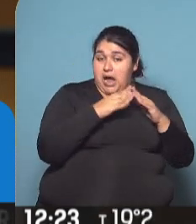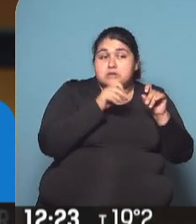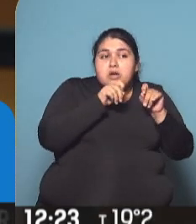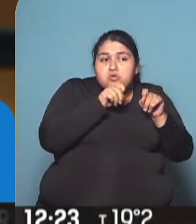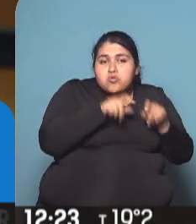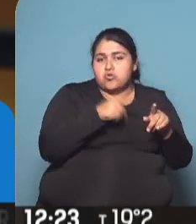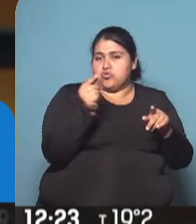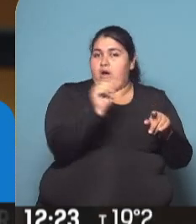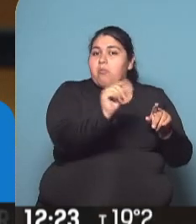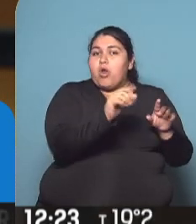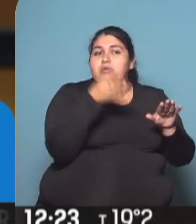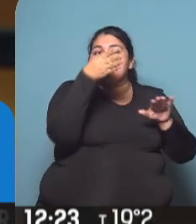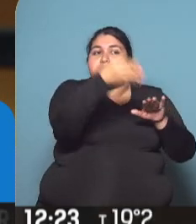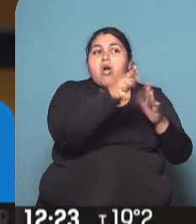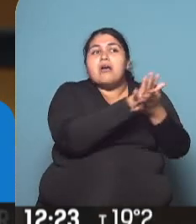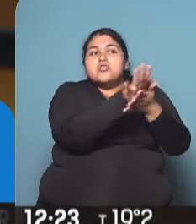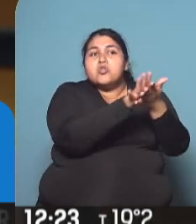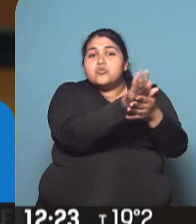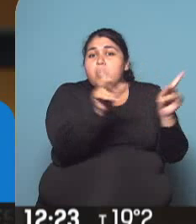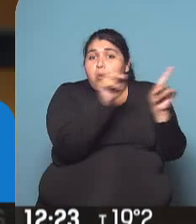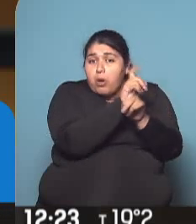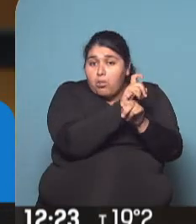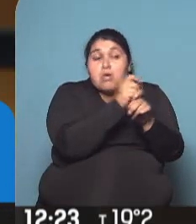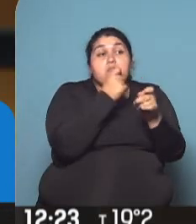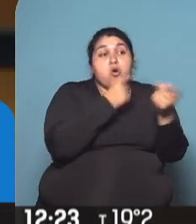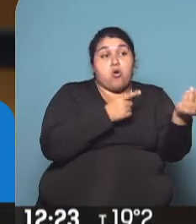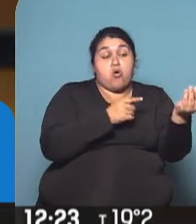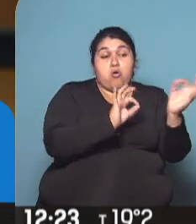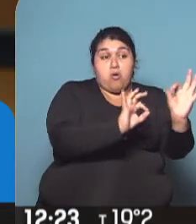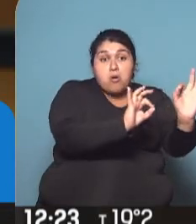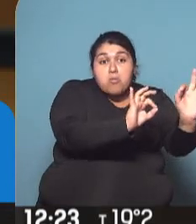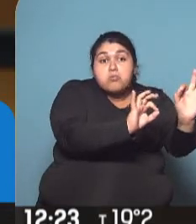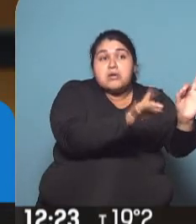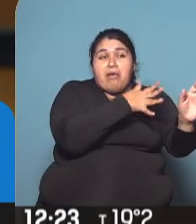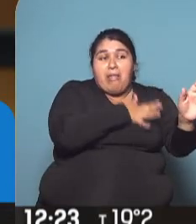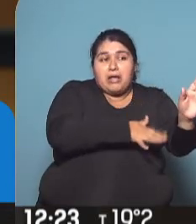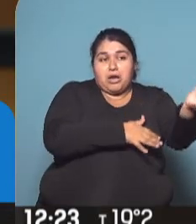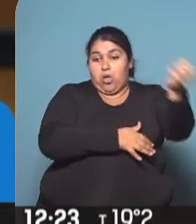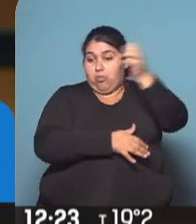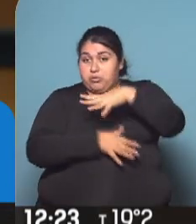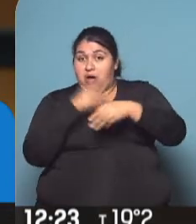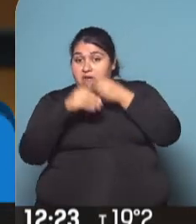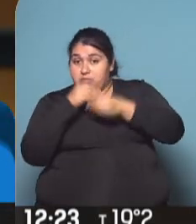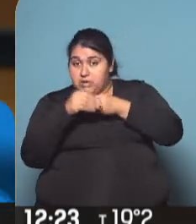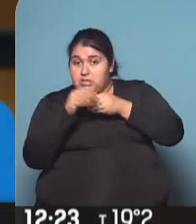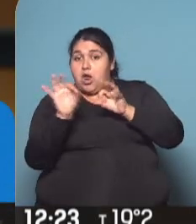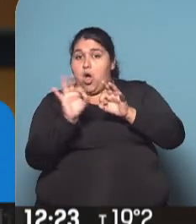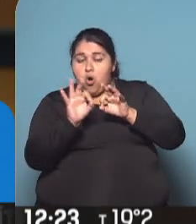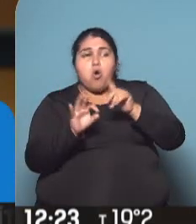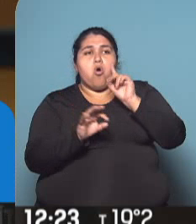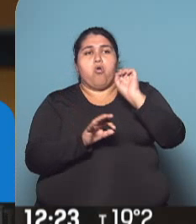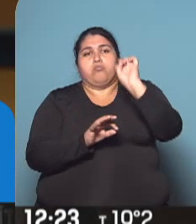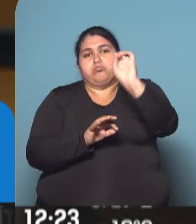transitorio hasta que se defina su situación. O vuelven con su familia original o ampliada o son dados en